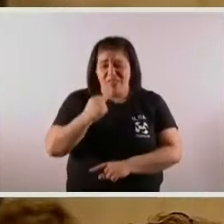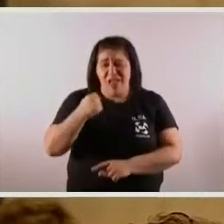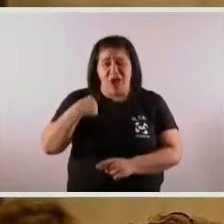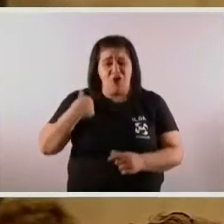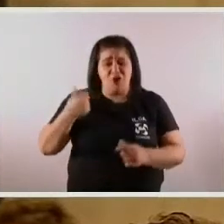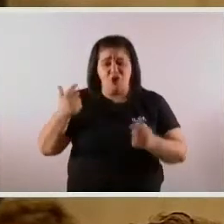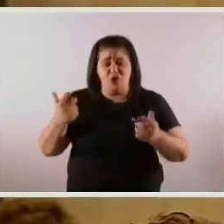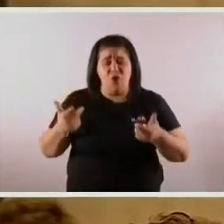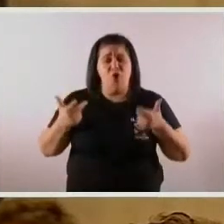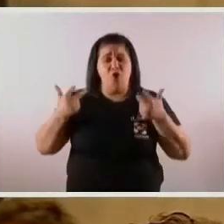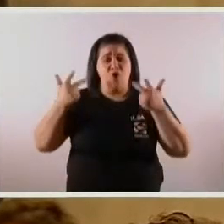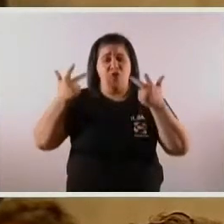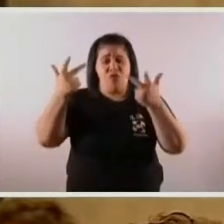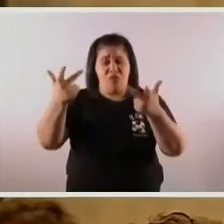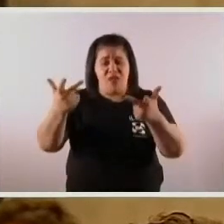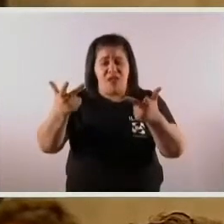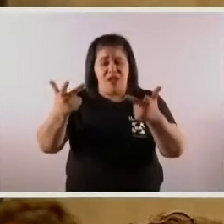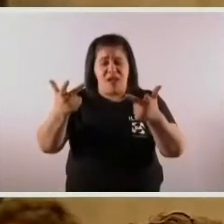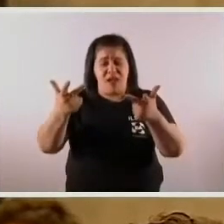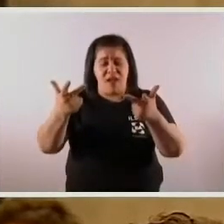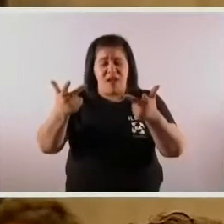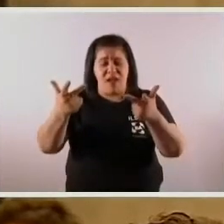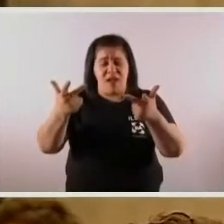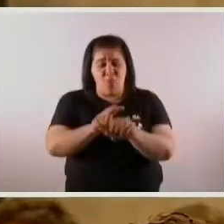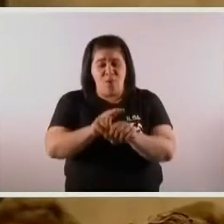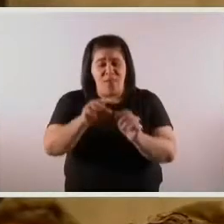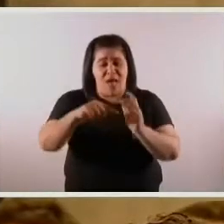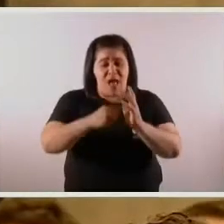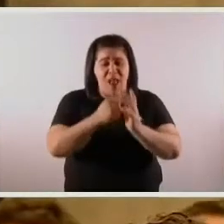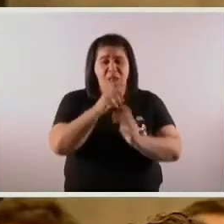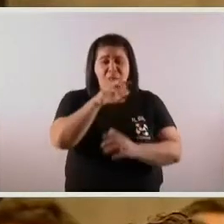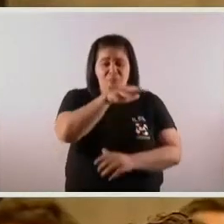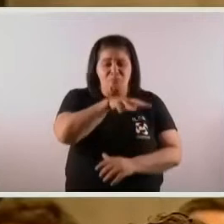con consenso y diálogo para salir adelante.